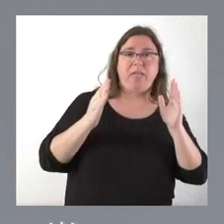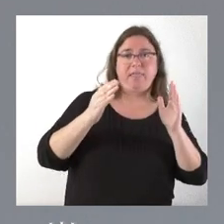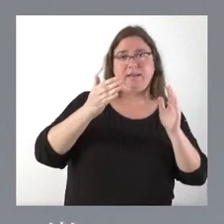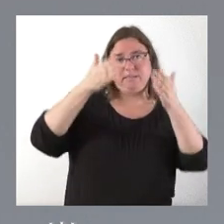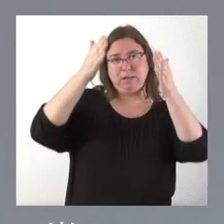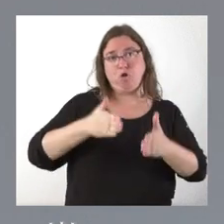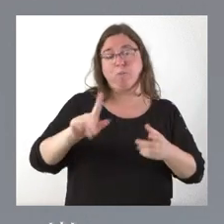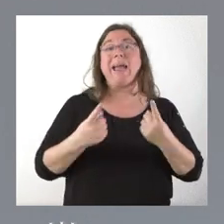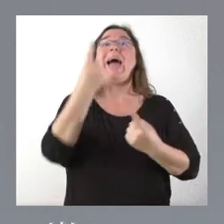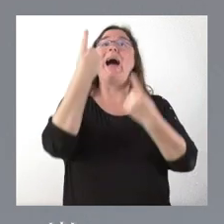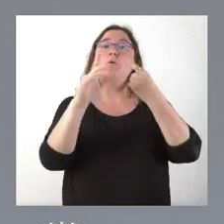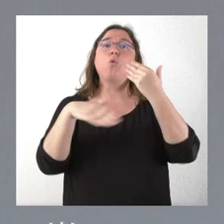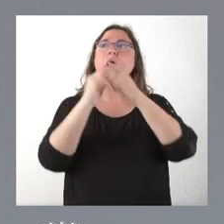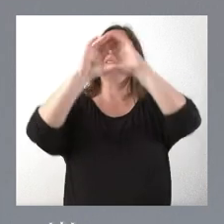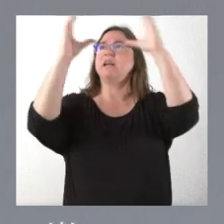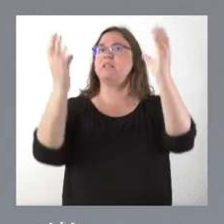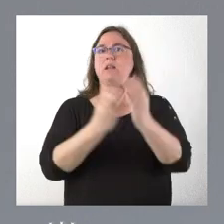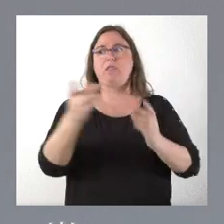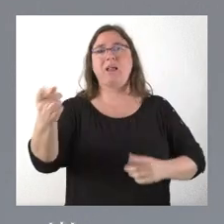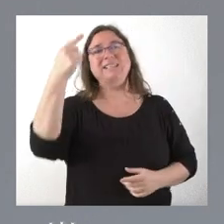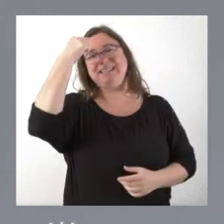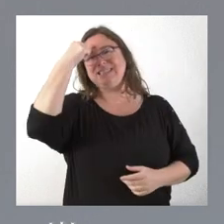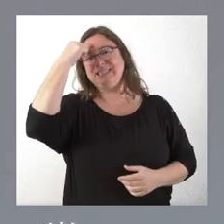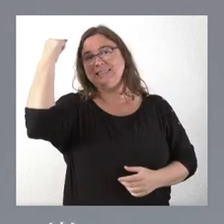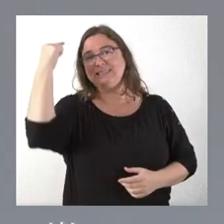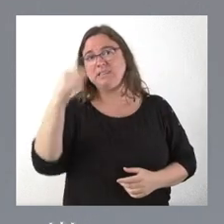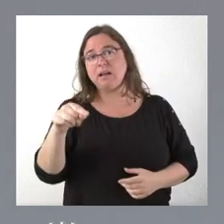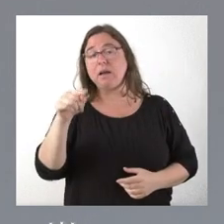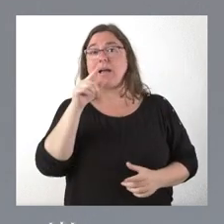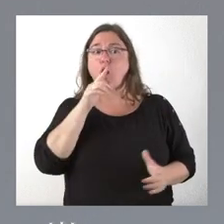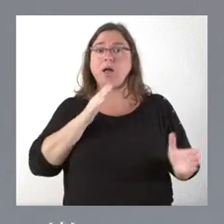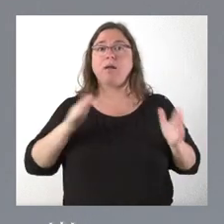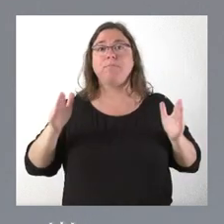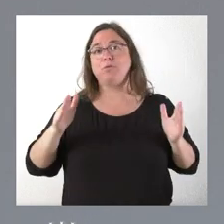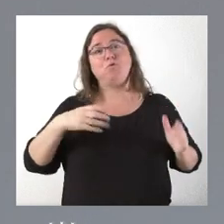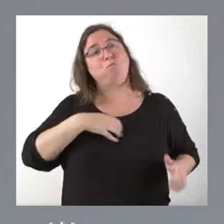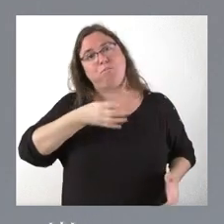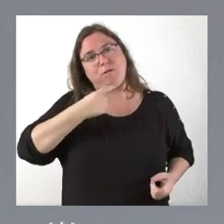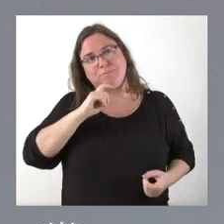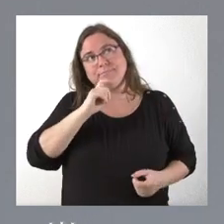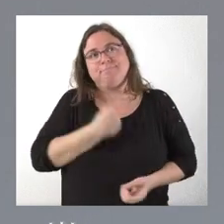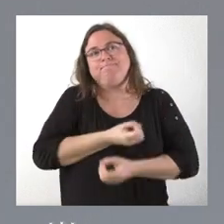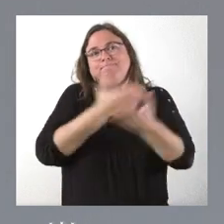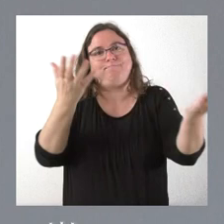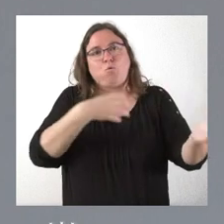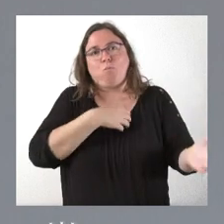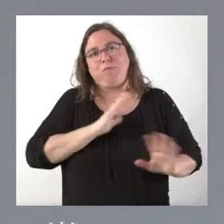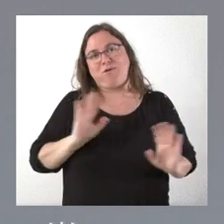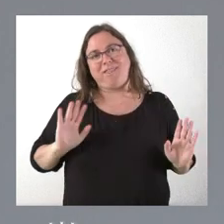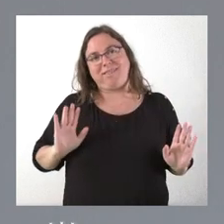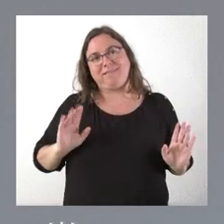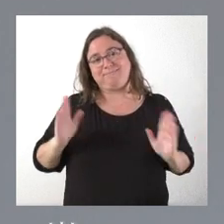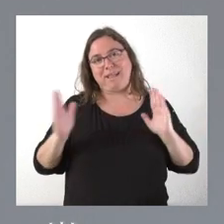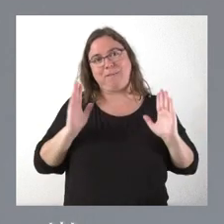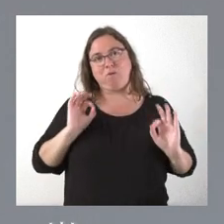carácter internacional, pero usted sabe que en el periodo en el que estamos yo no puedo anunciar nada. Yo espero que